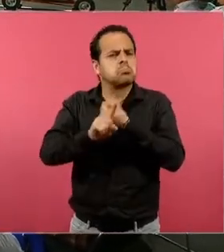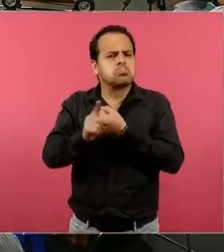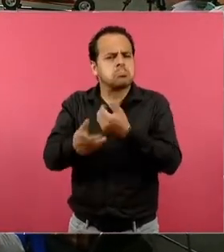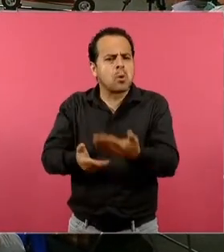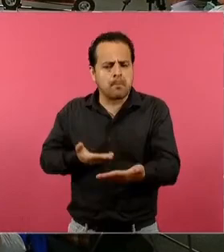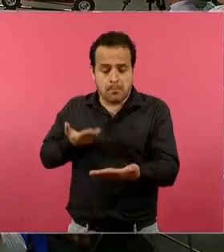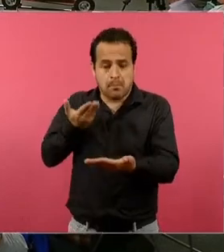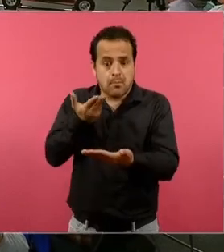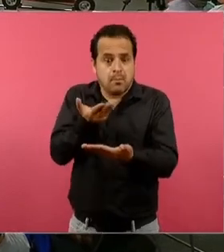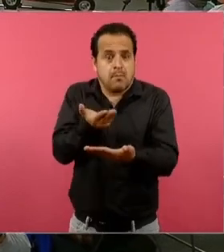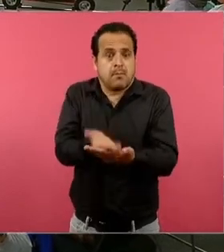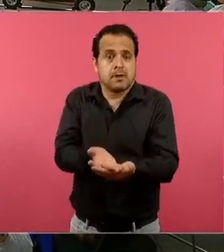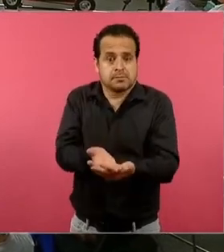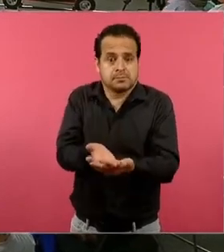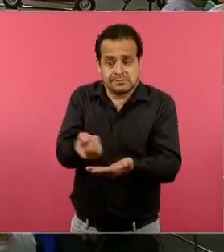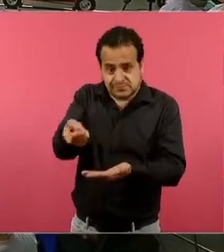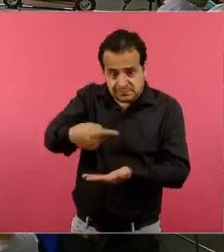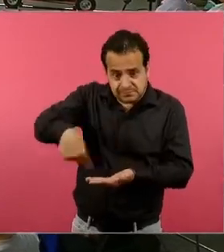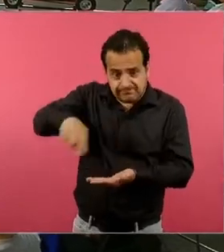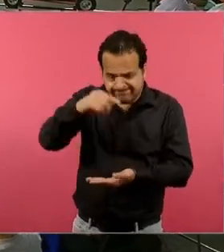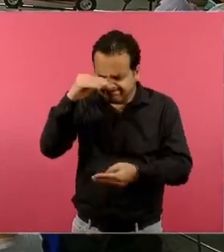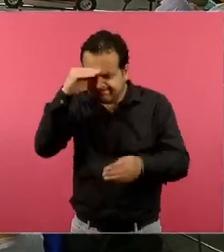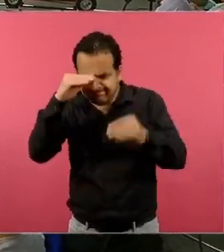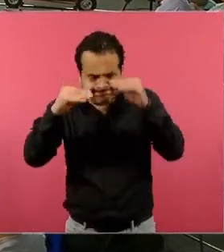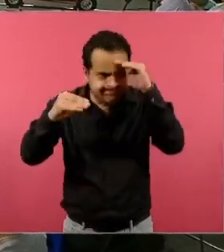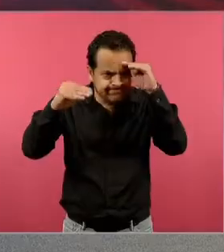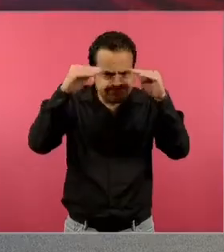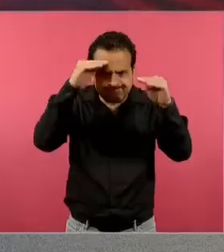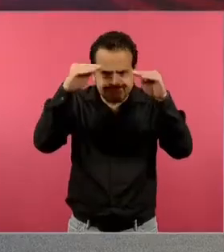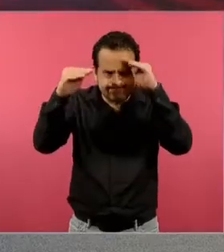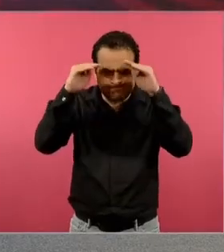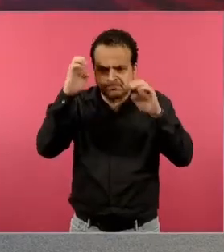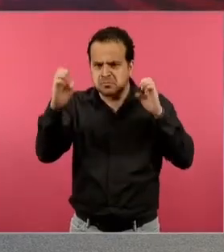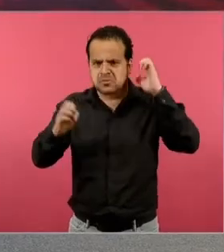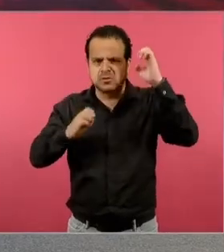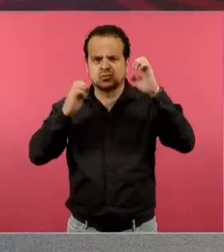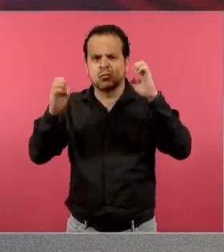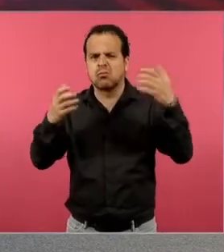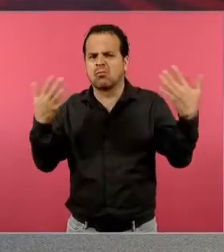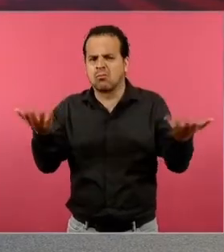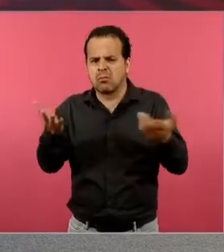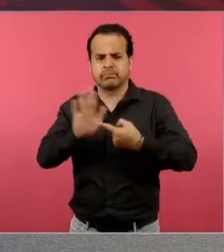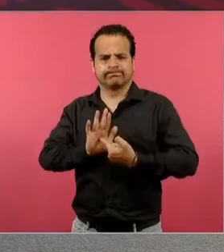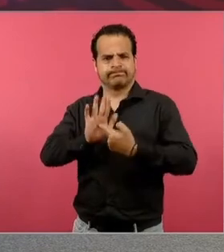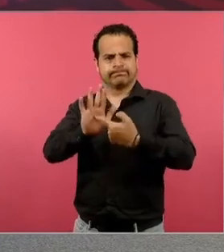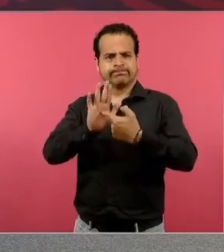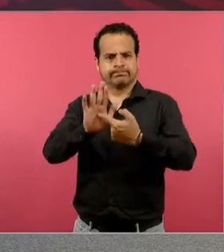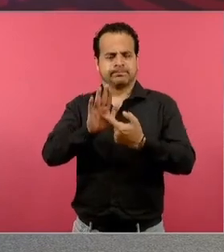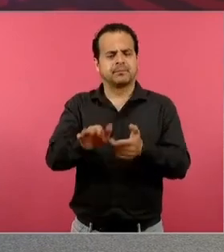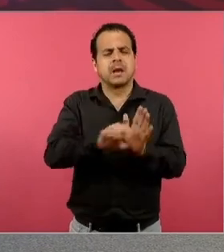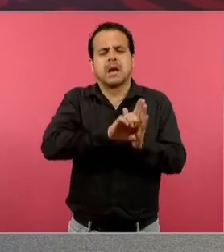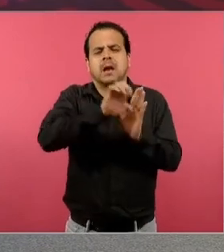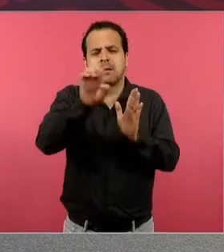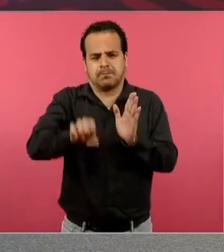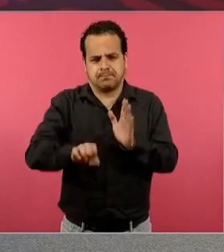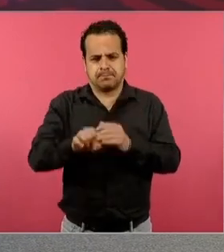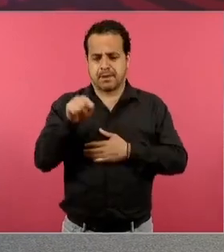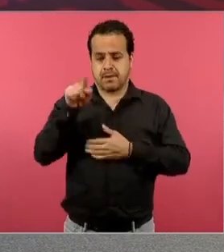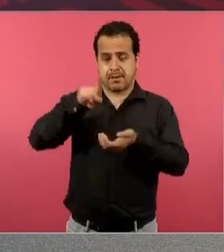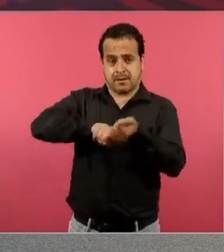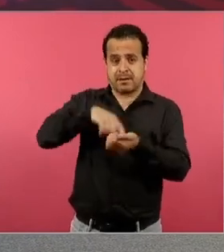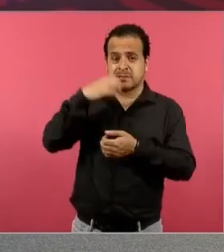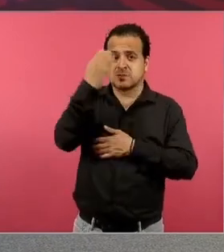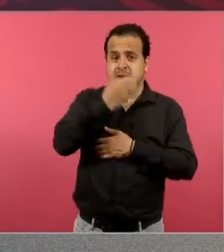escuelas en las que pertenezco, he observado esos procesos de rechazo hacia los alumnos con discapacidad, independientemente si es discapacidad visual,